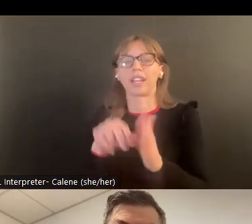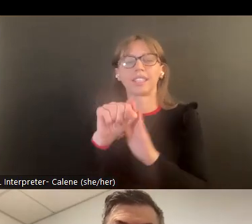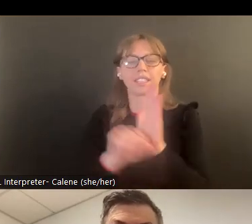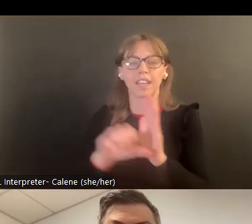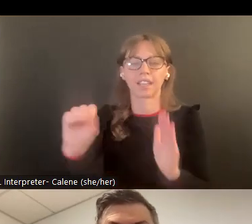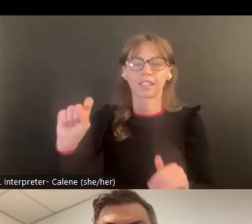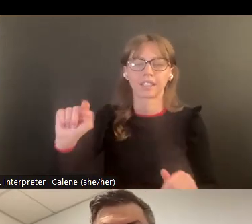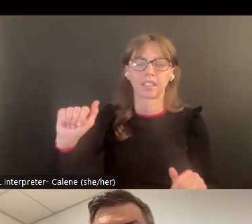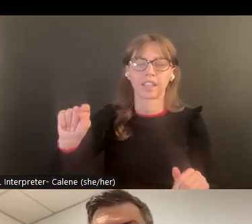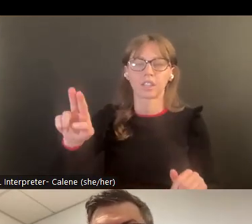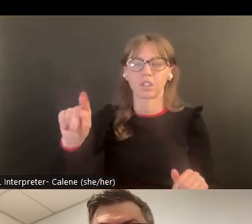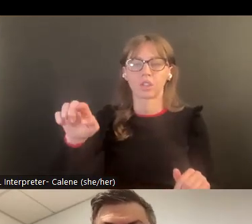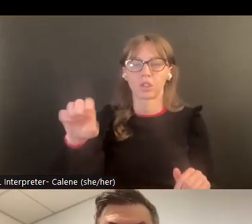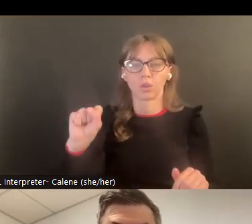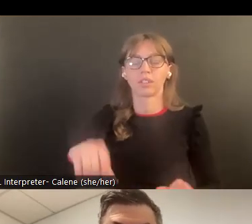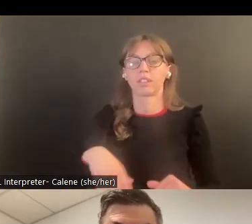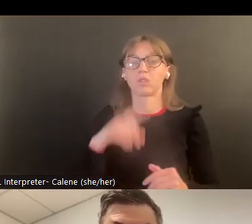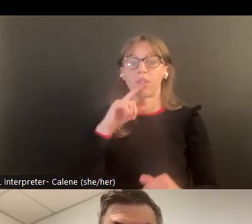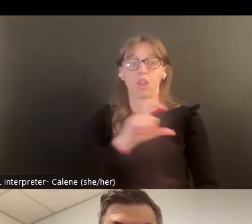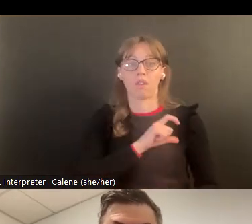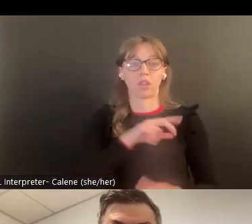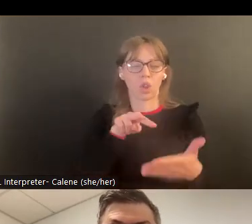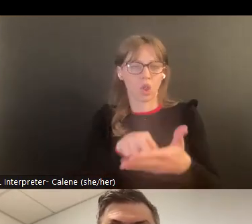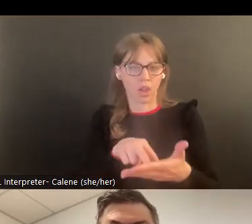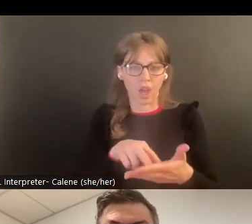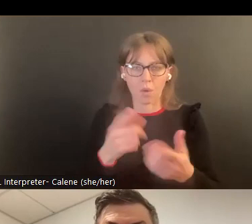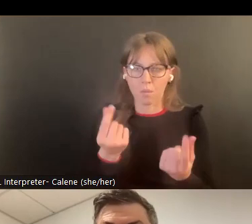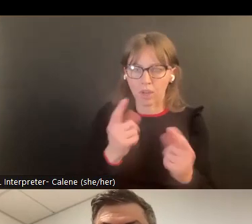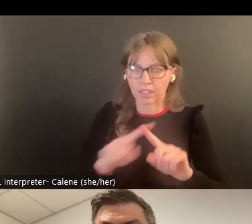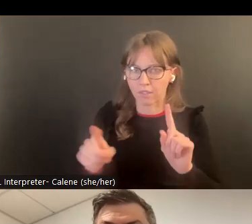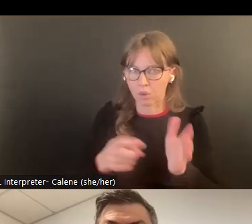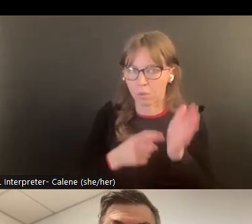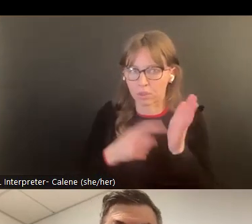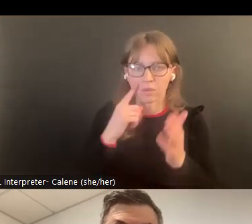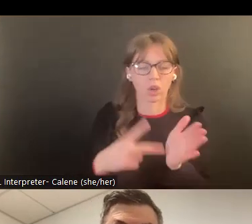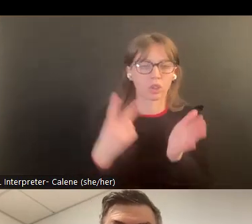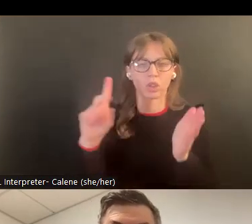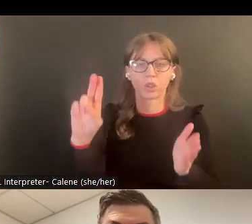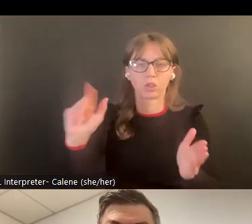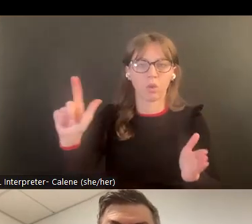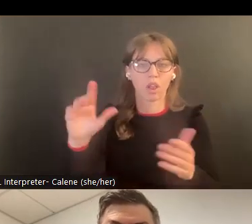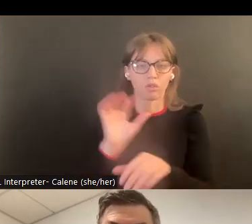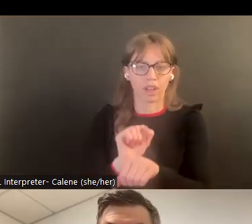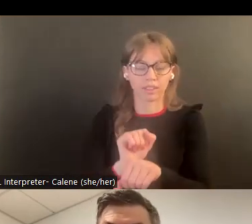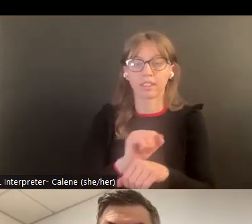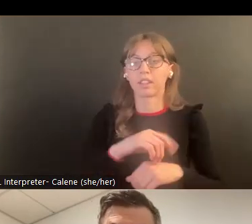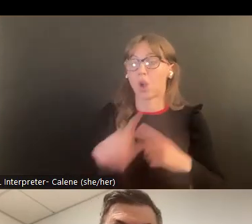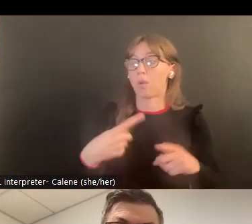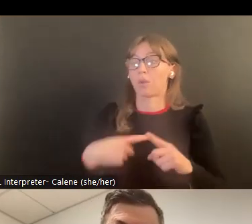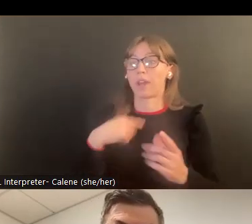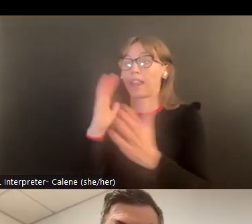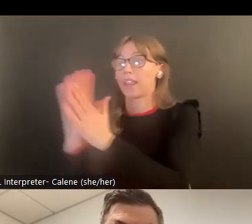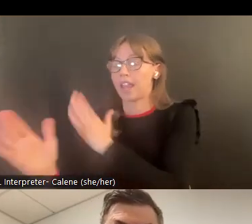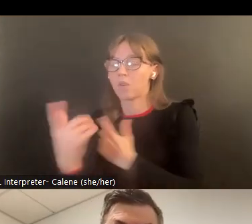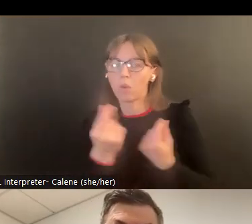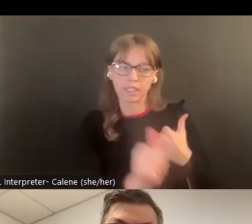instancias en el hogar o por otras personas iguales que pudieran entonces